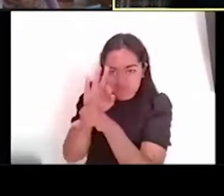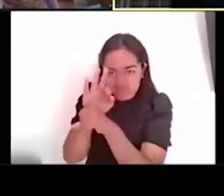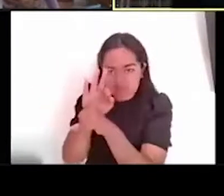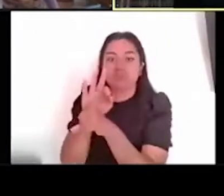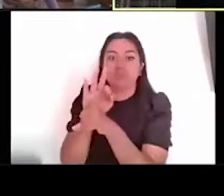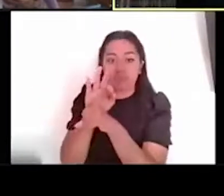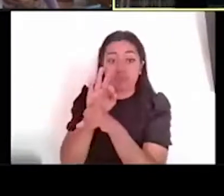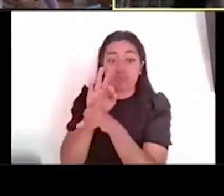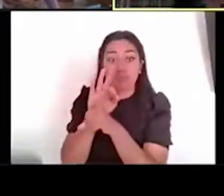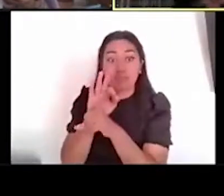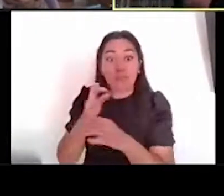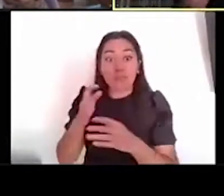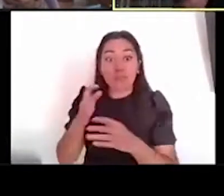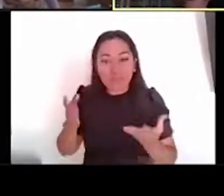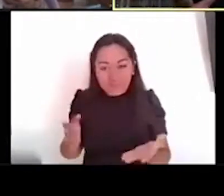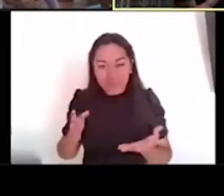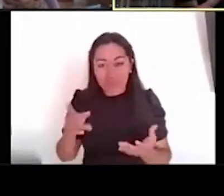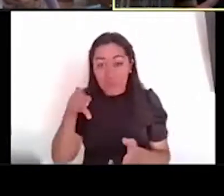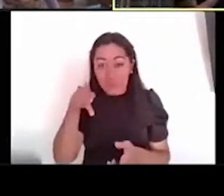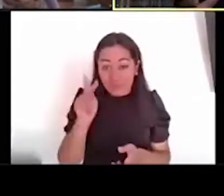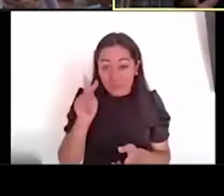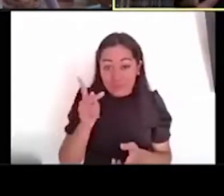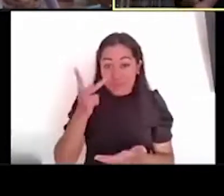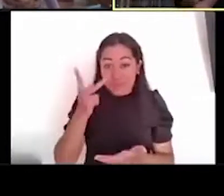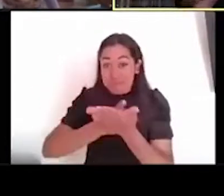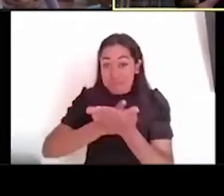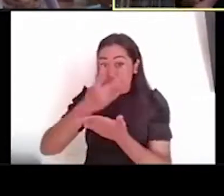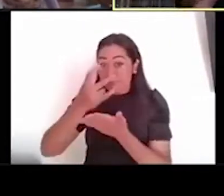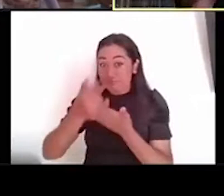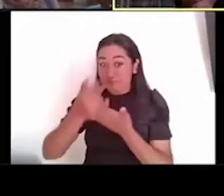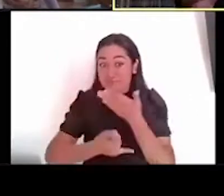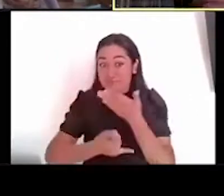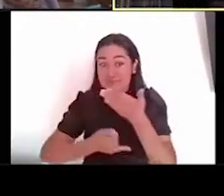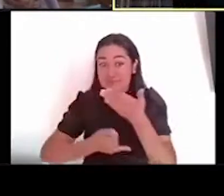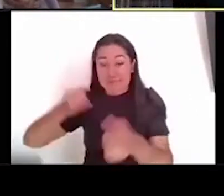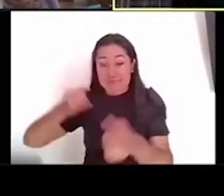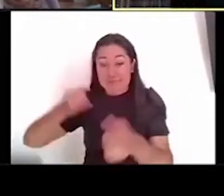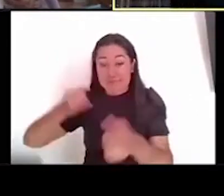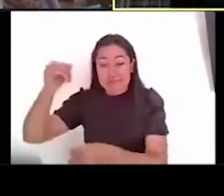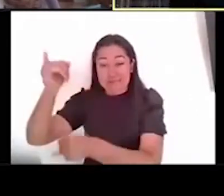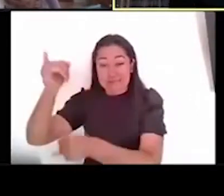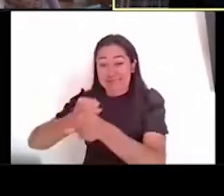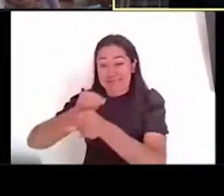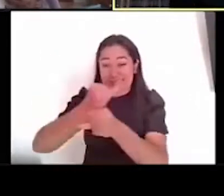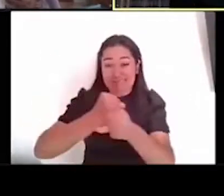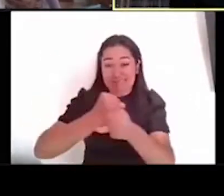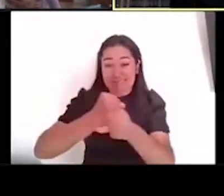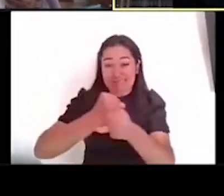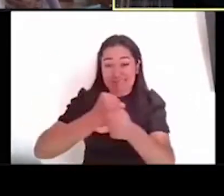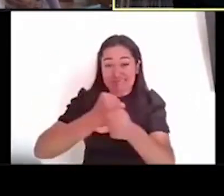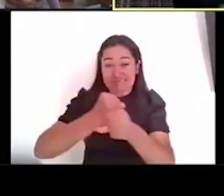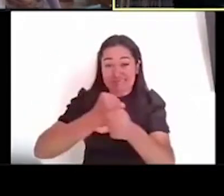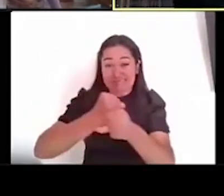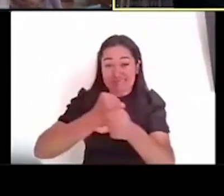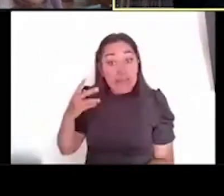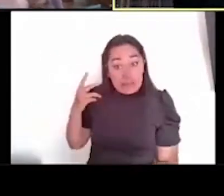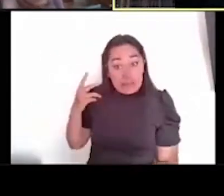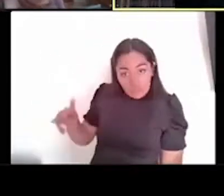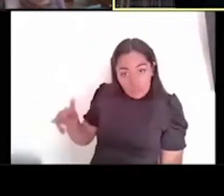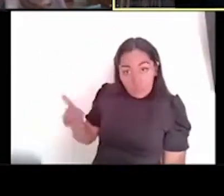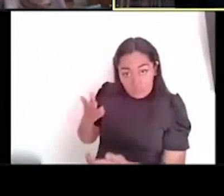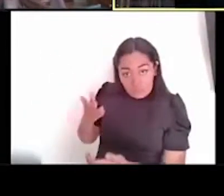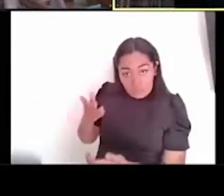pues, es este, es un proyecto de investigación, ¿no? Los, los propietarios, podríamos decir,